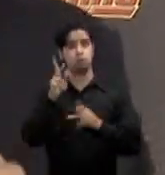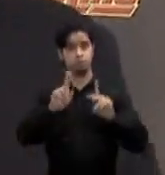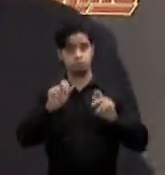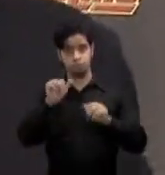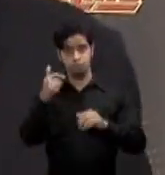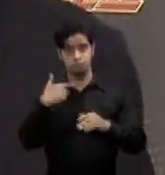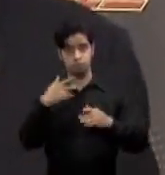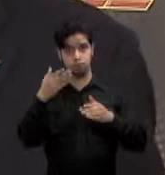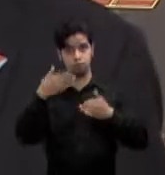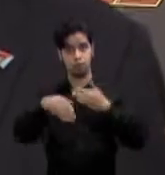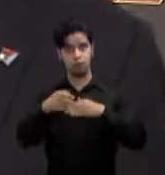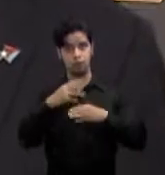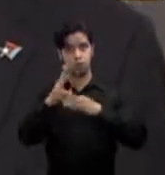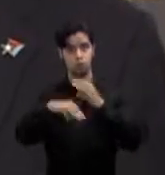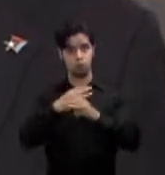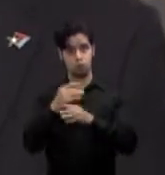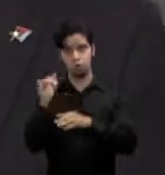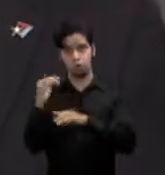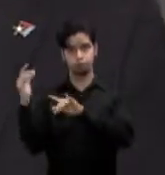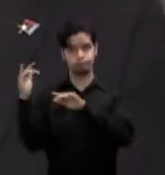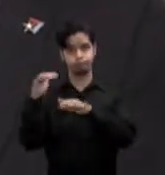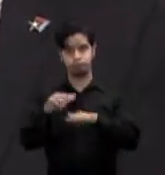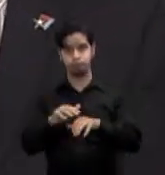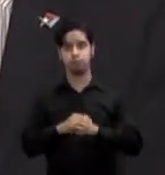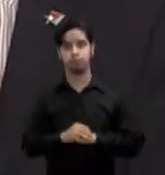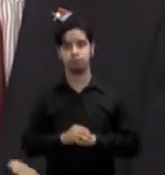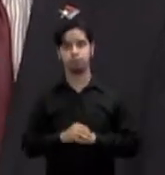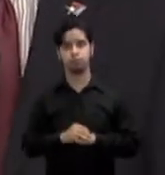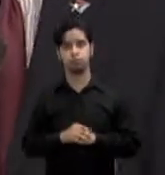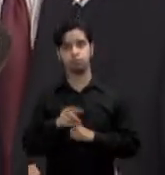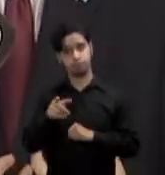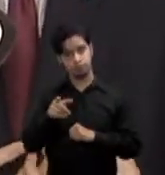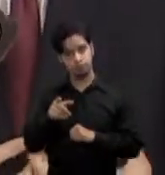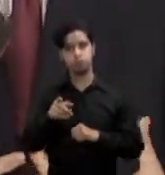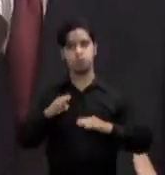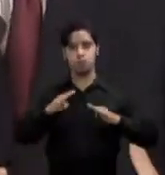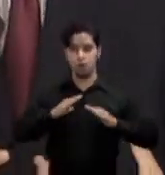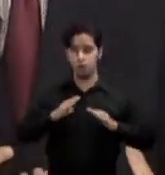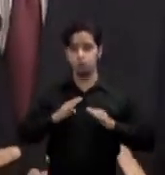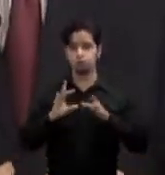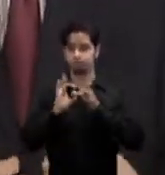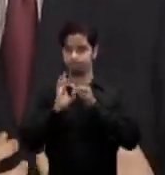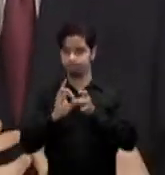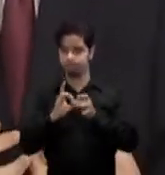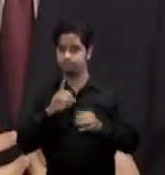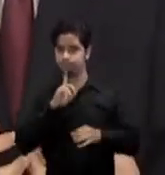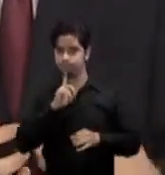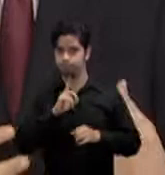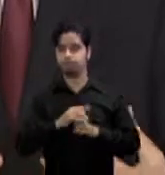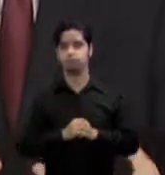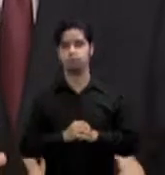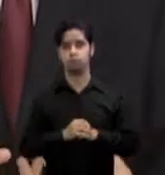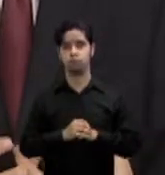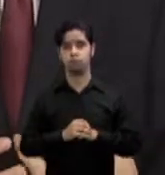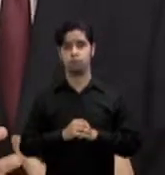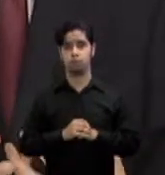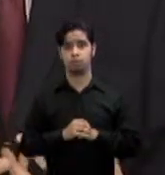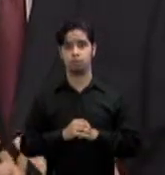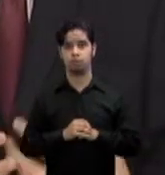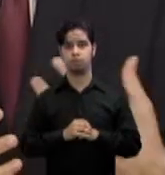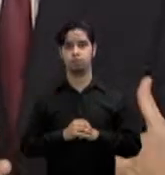nba y un evento que hubo un evento deportivo siempre hubo en esos eventos unen entonces ahí va a haber un clamor